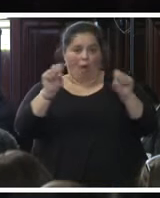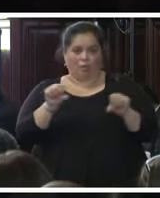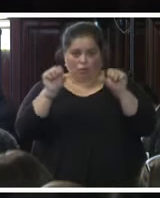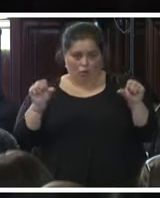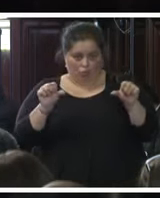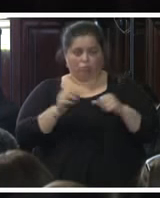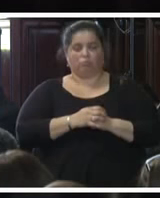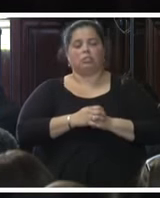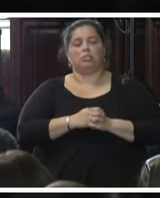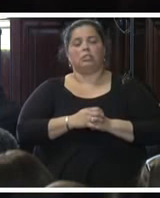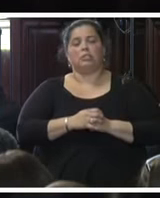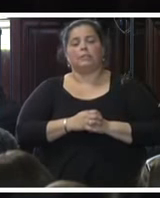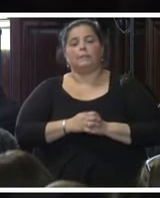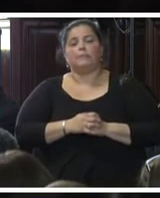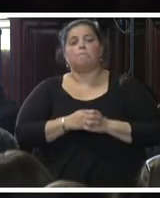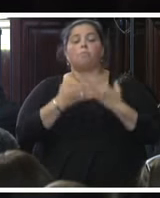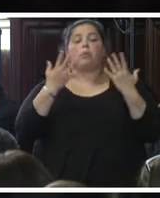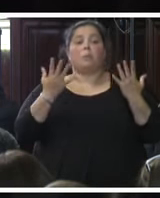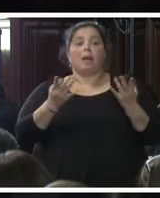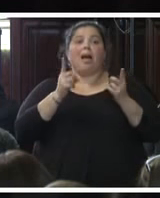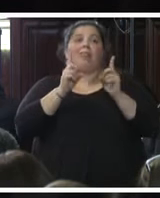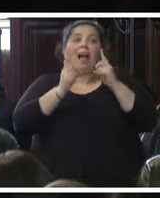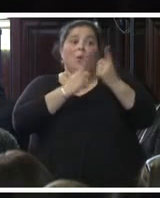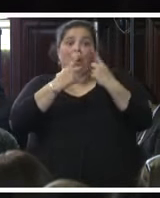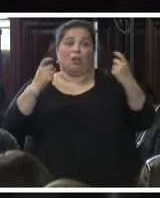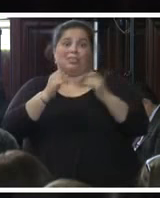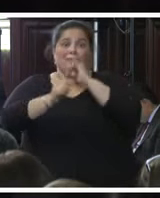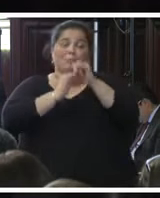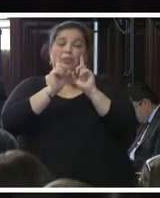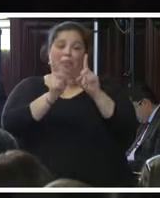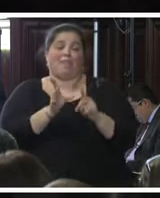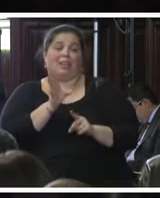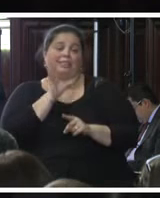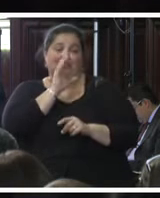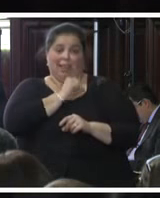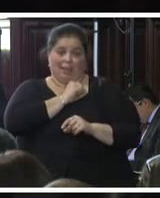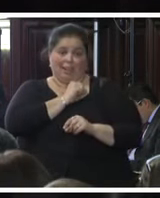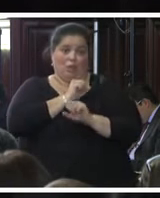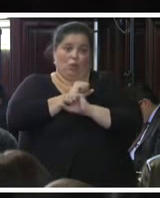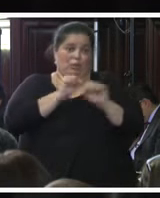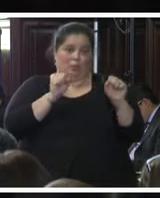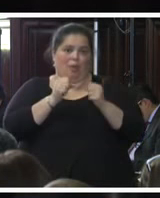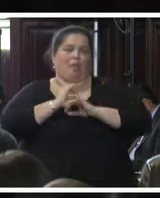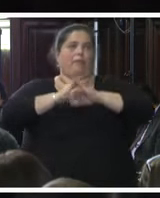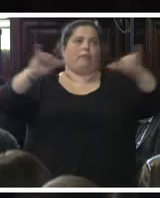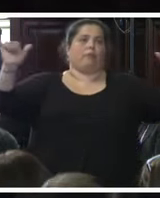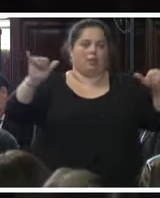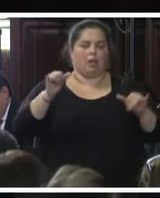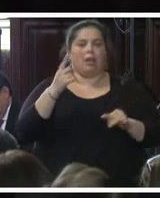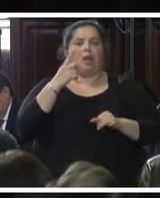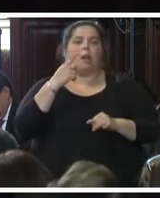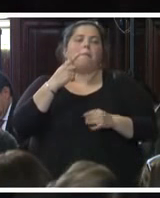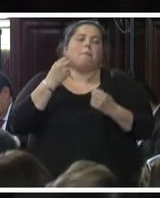Naturalmente, por las reservas que se tienen que guardar con ese tipo de información para evitar repercusiones negativas, por su difusión,